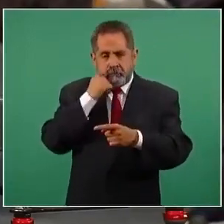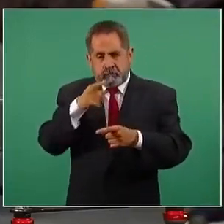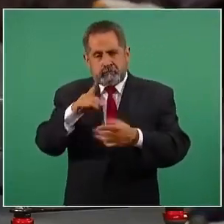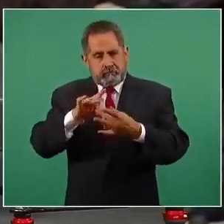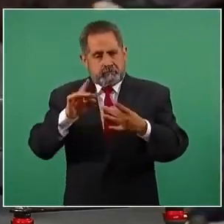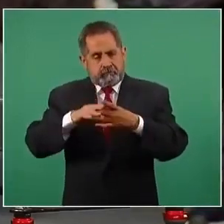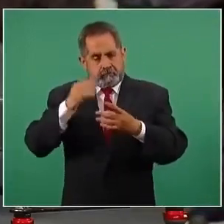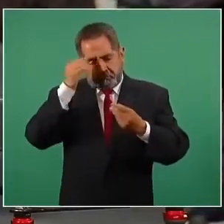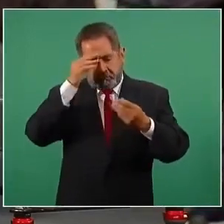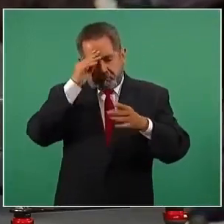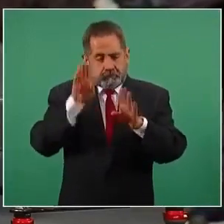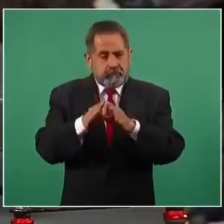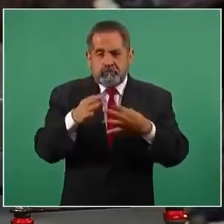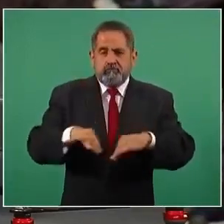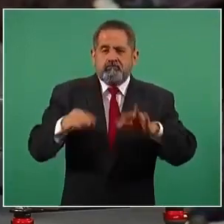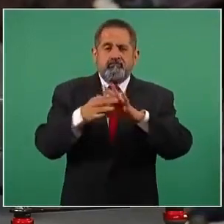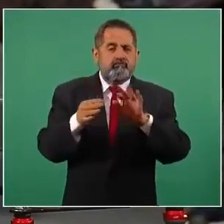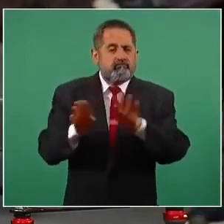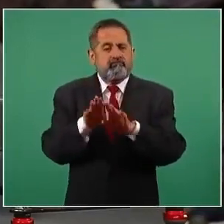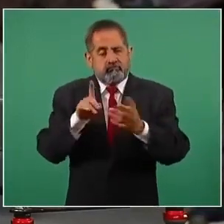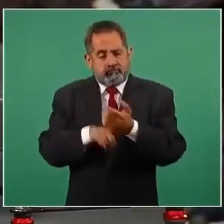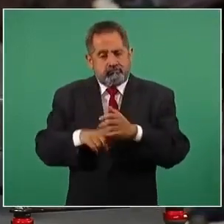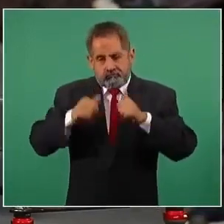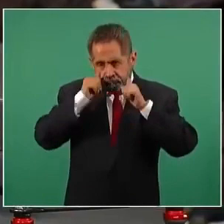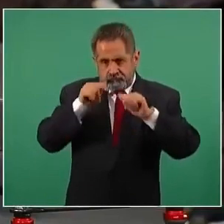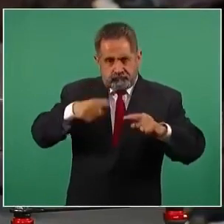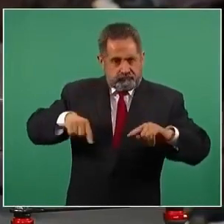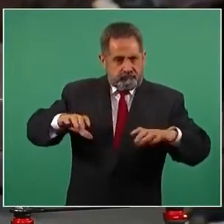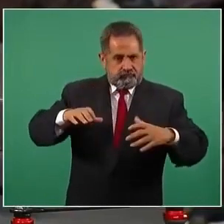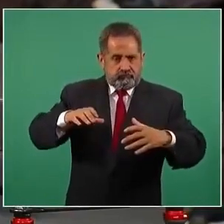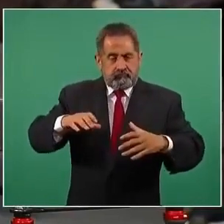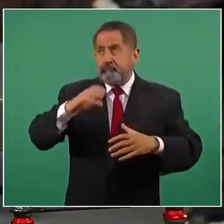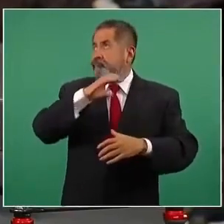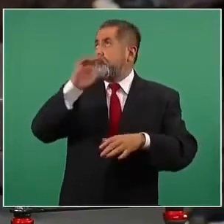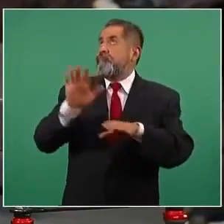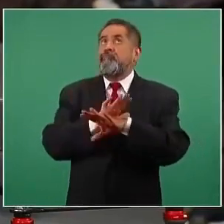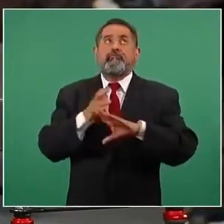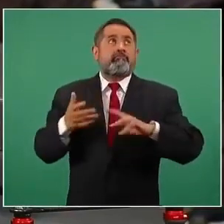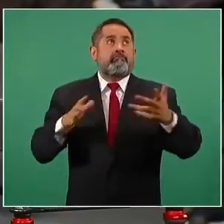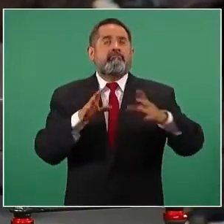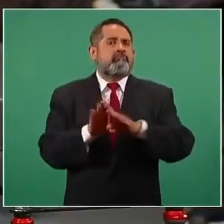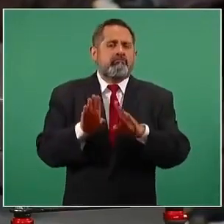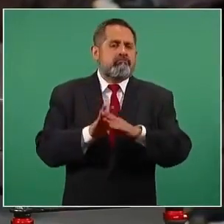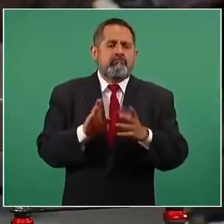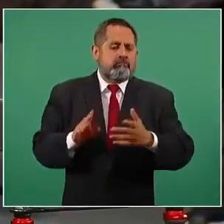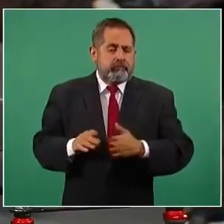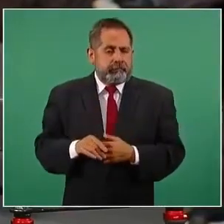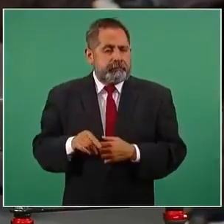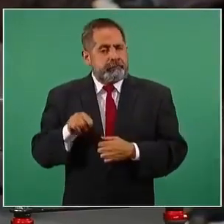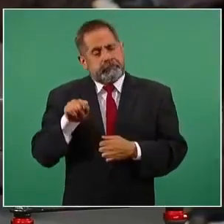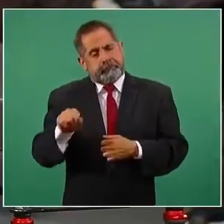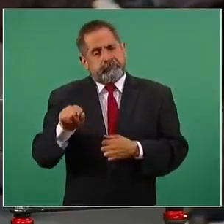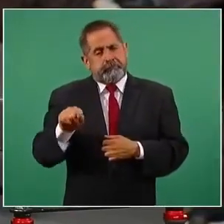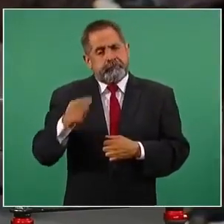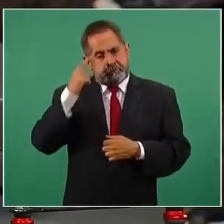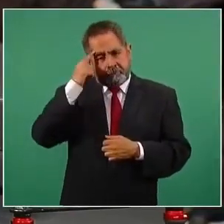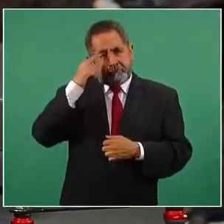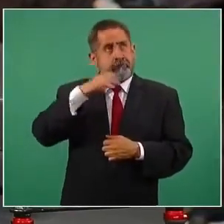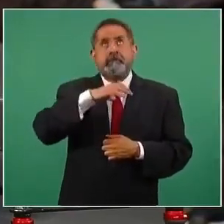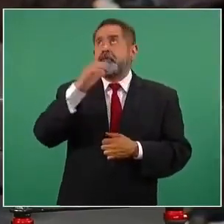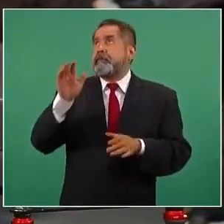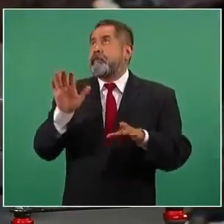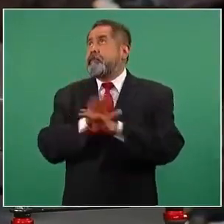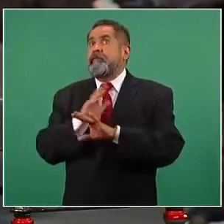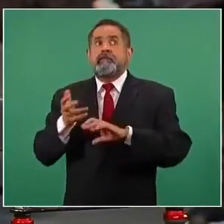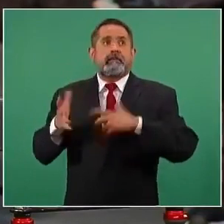gobierno, justamente ponerle atención al cambio climático, pensando en la premisa que si cambia el clima,